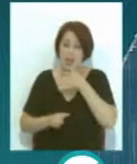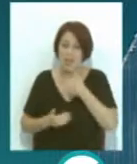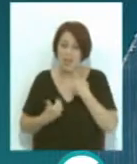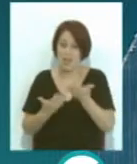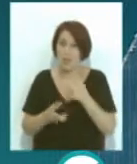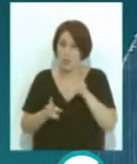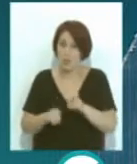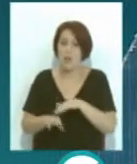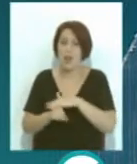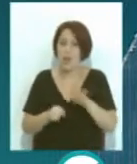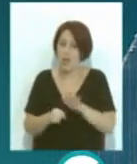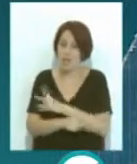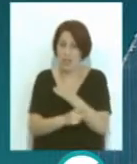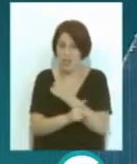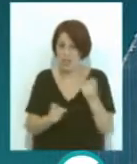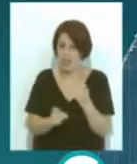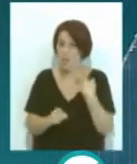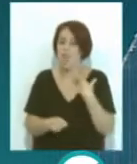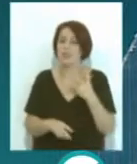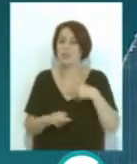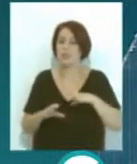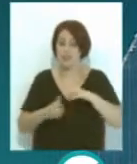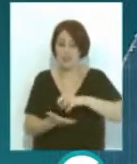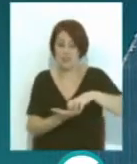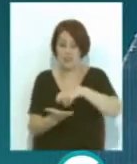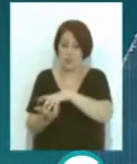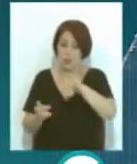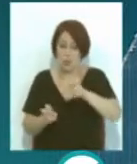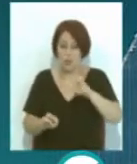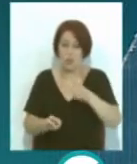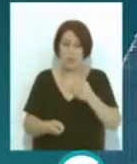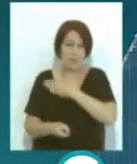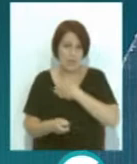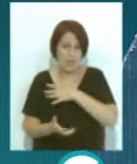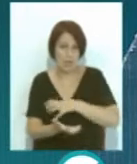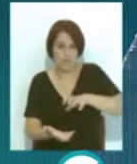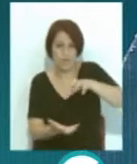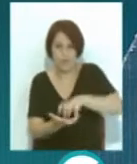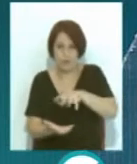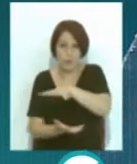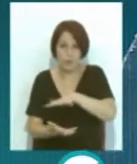para cubrir las necesidades de los nuevos equipamientos que prevén instalarse en este entorno.